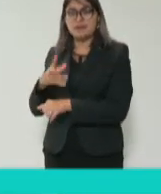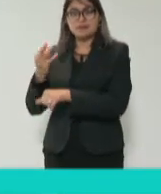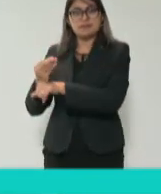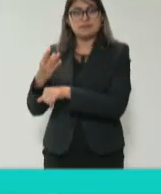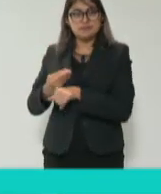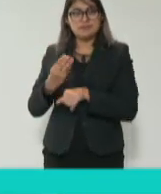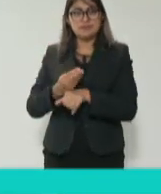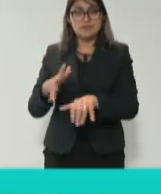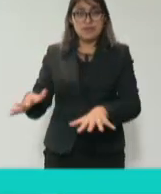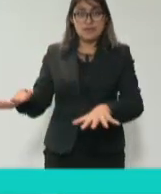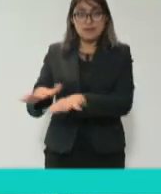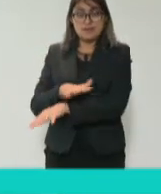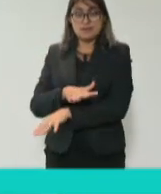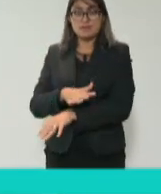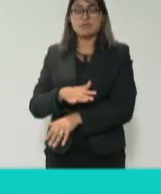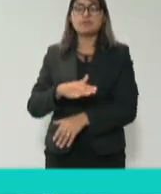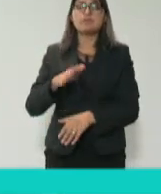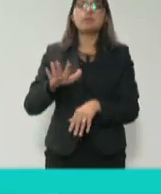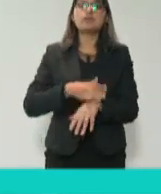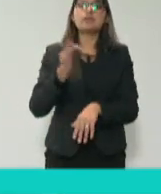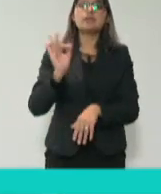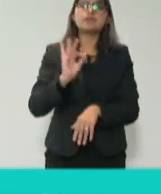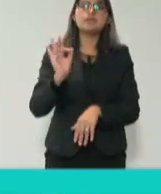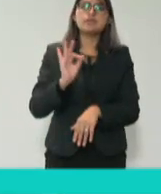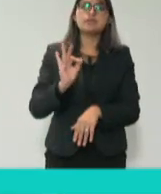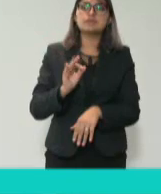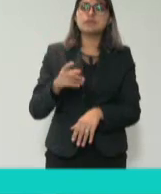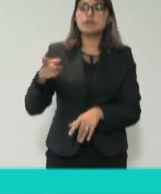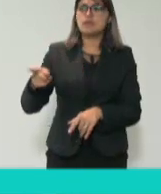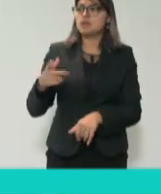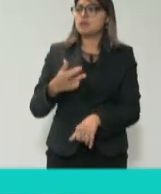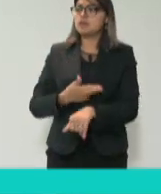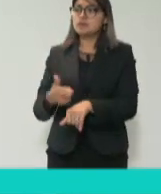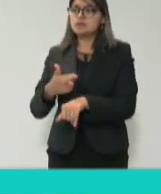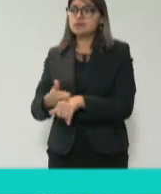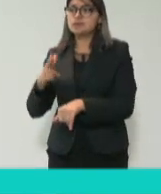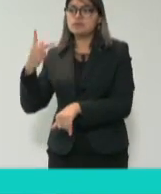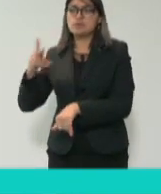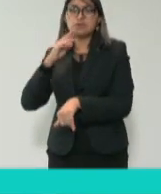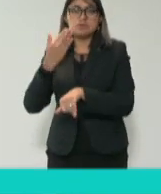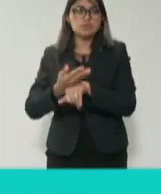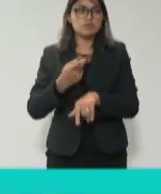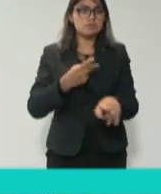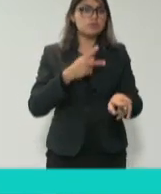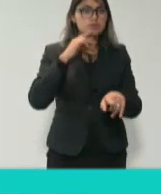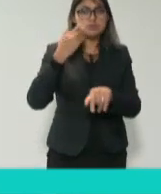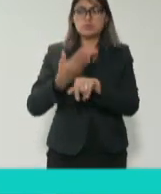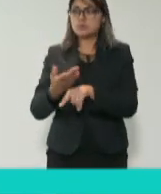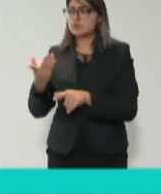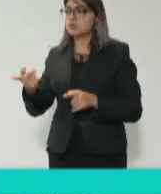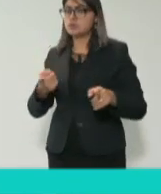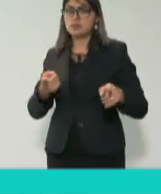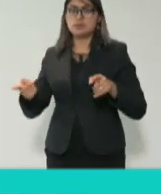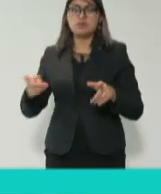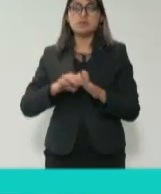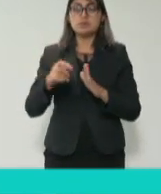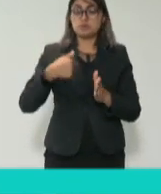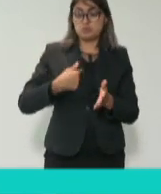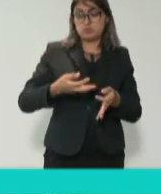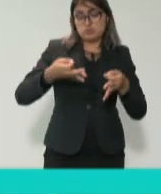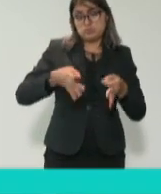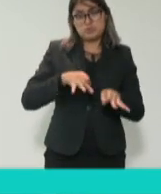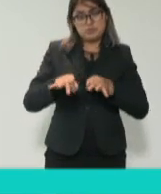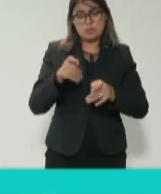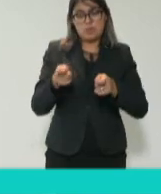querer meter a todo mundo en procedimientos de responsabilidad, inclusive en la cárcel, pero eso no sirve de nada. Yo como contralora estoy convencida